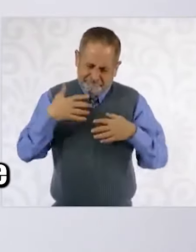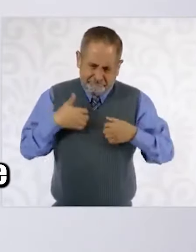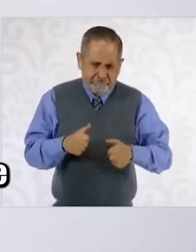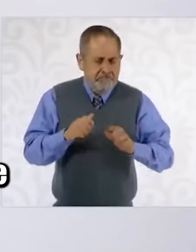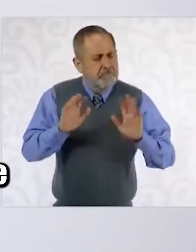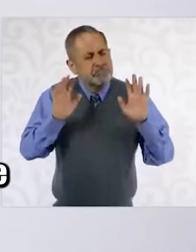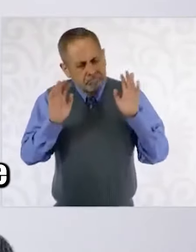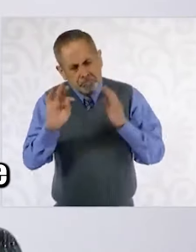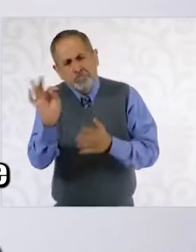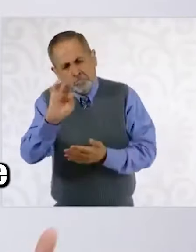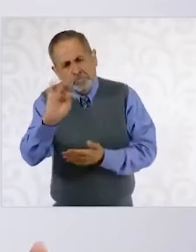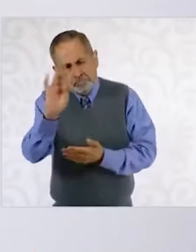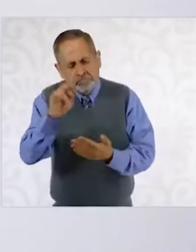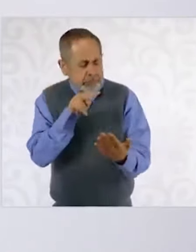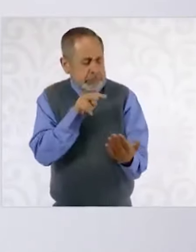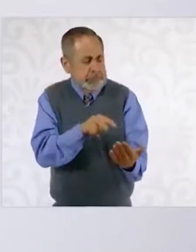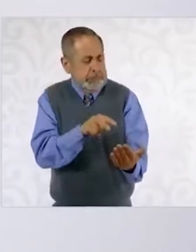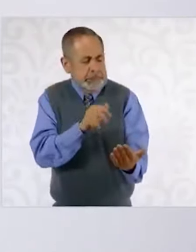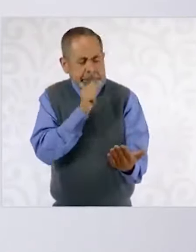entender.